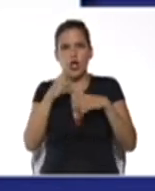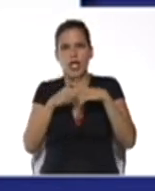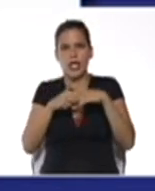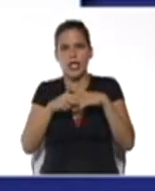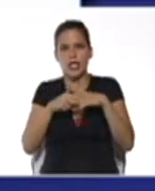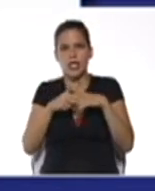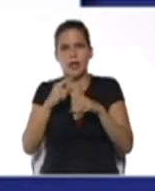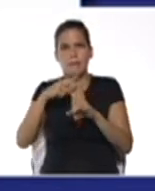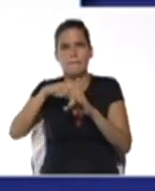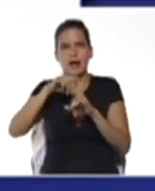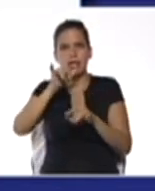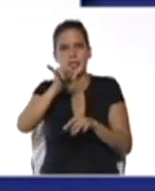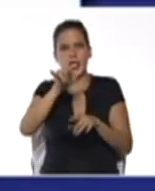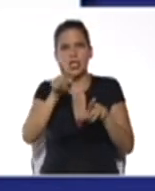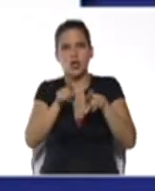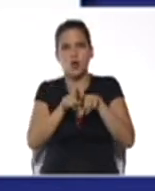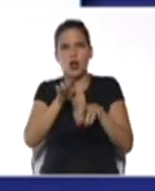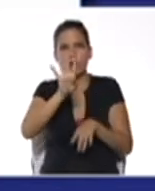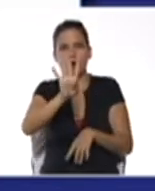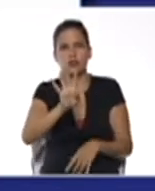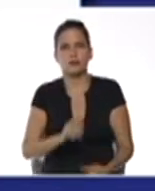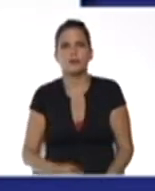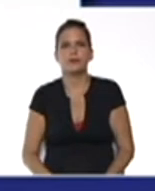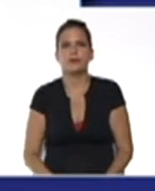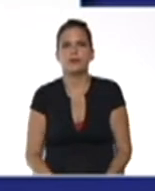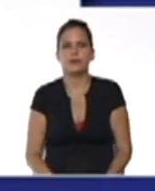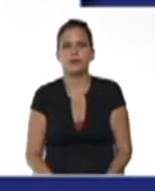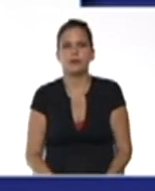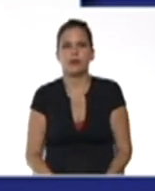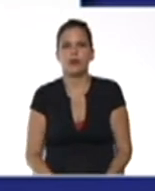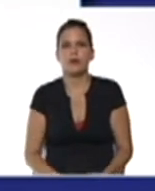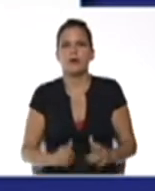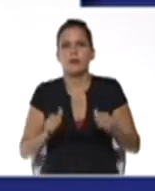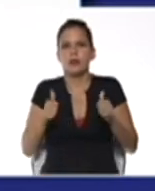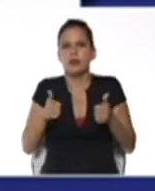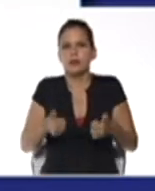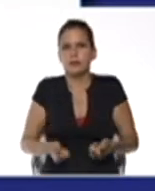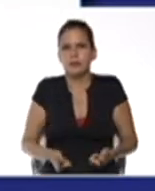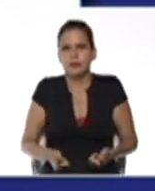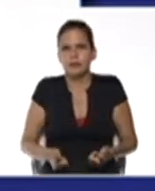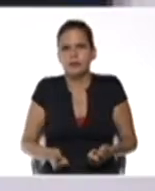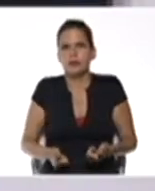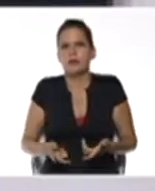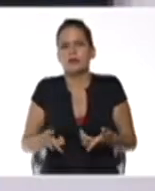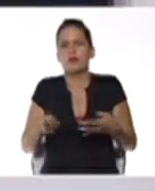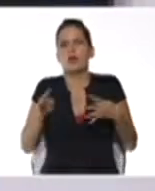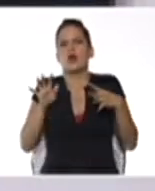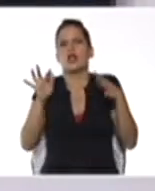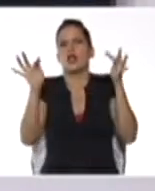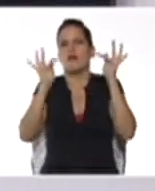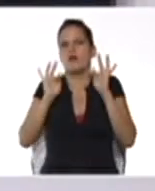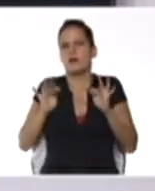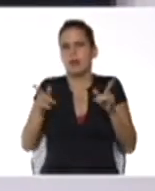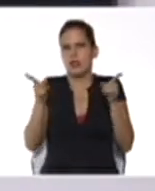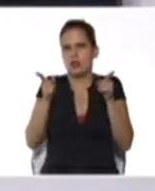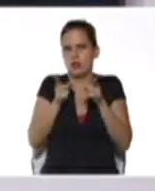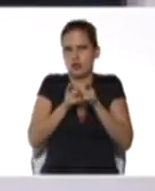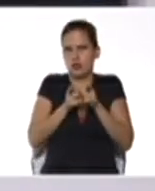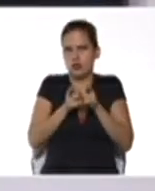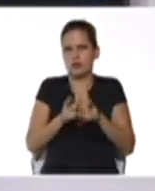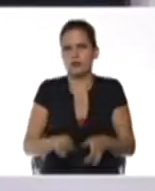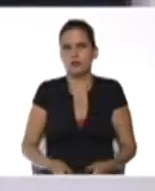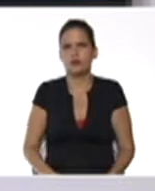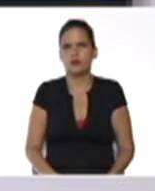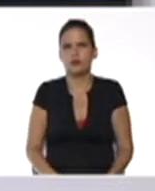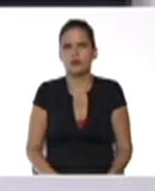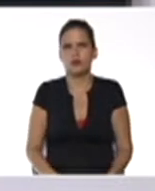igual a 4. Vamos a comenzar resolviéndola inicialmente por el método de reducción, y